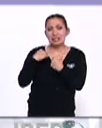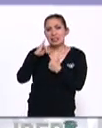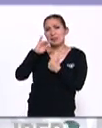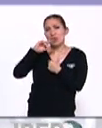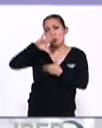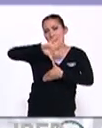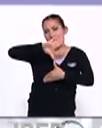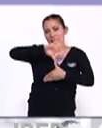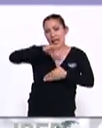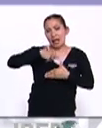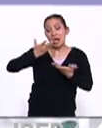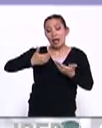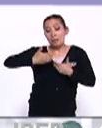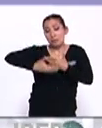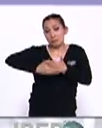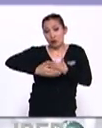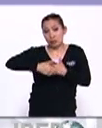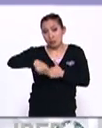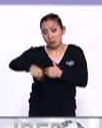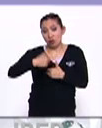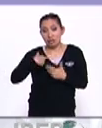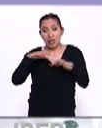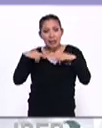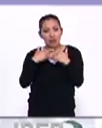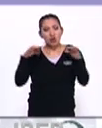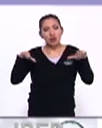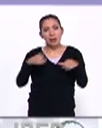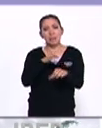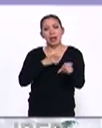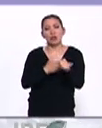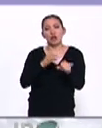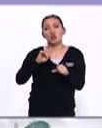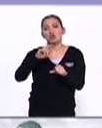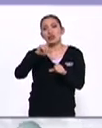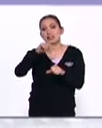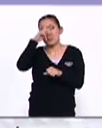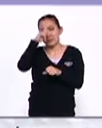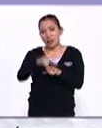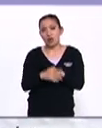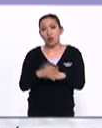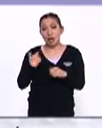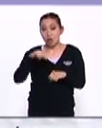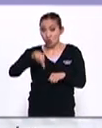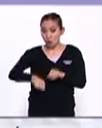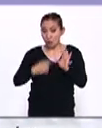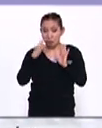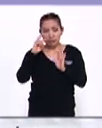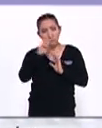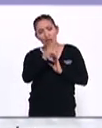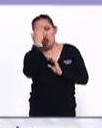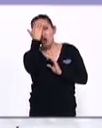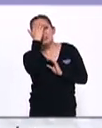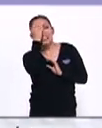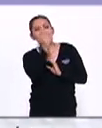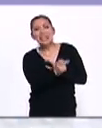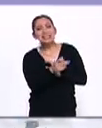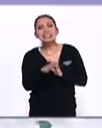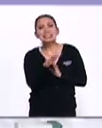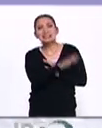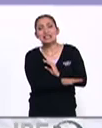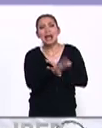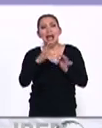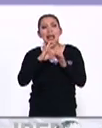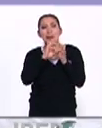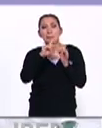iberoamericanas en el marco también de esta reunión de embajadores y cónsules en México. En la entrega de hoy conoceremos en qué consiste